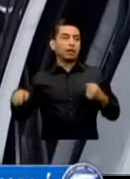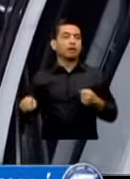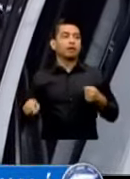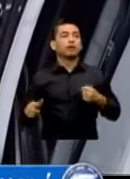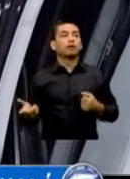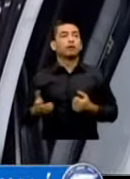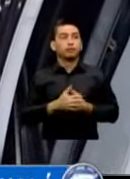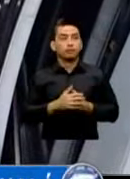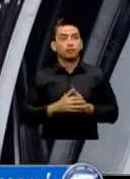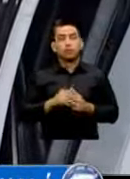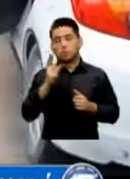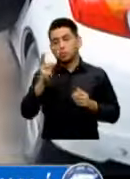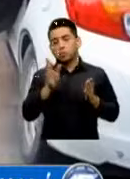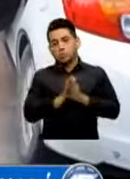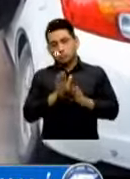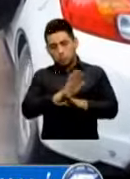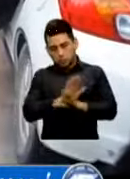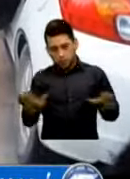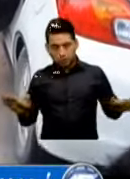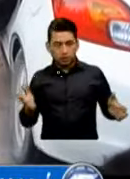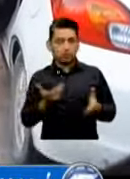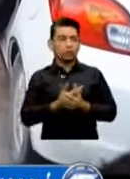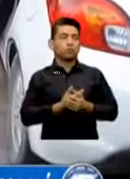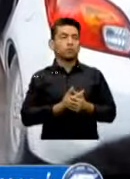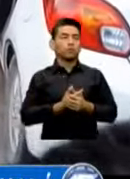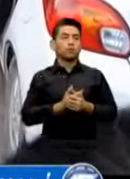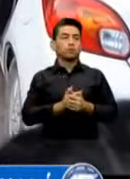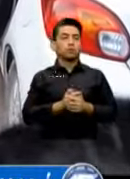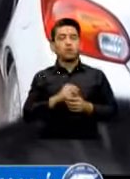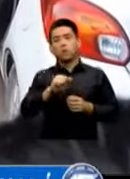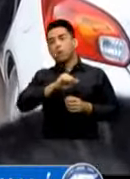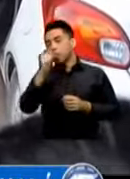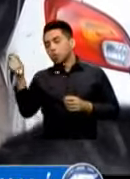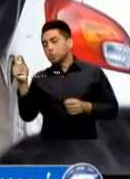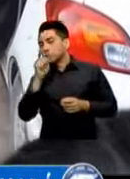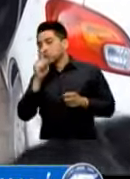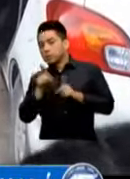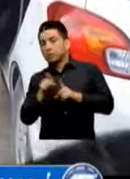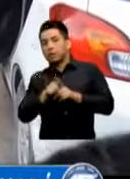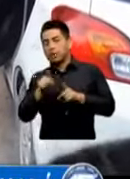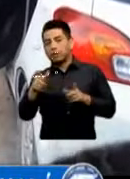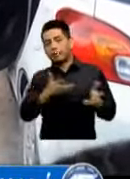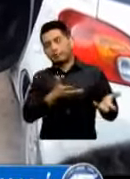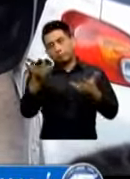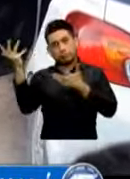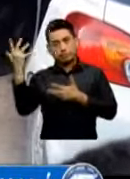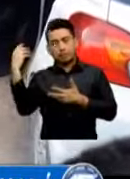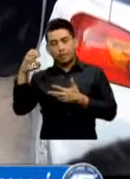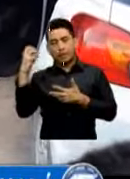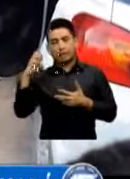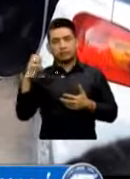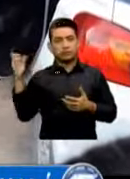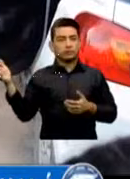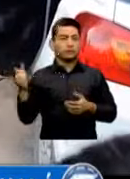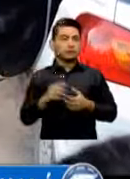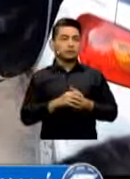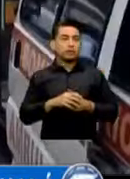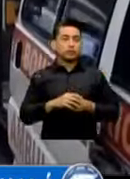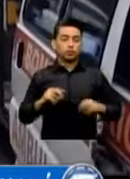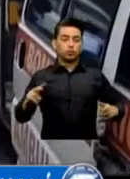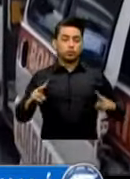Un Fallecido Y Otro Fueron Trazado Ahí En La Emergencia De H&N De Sololá